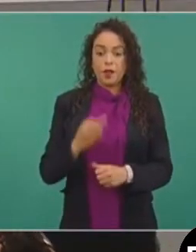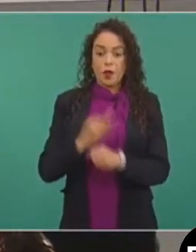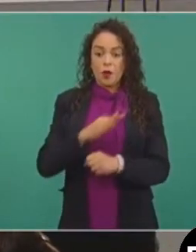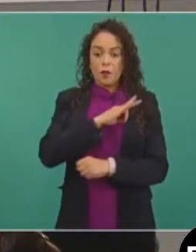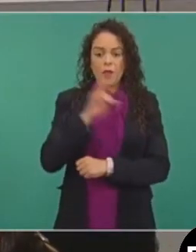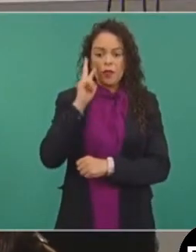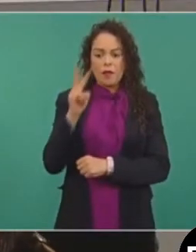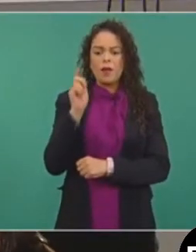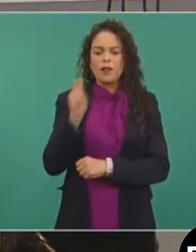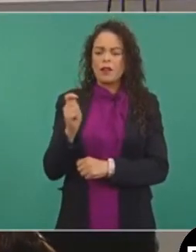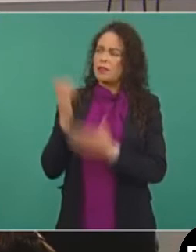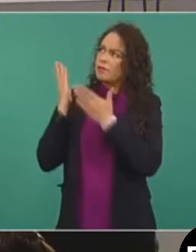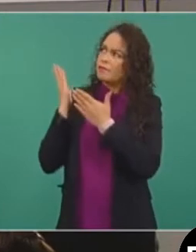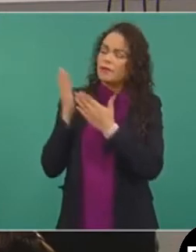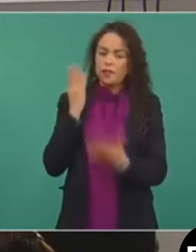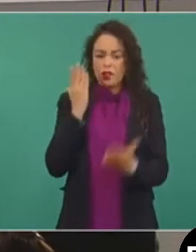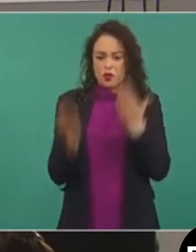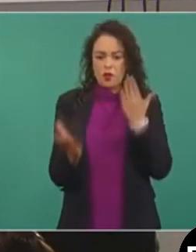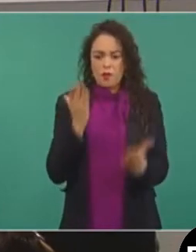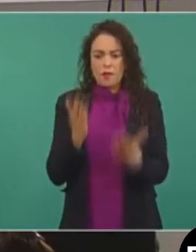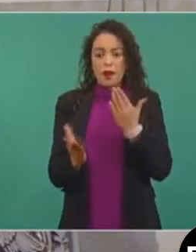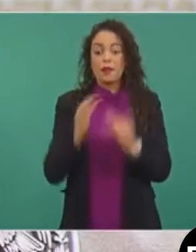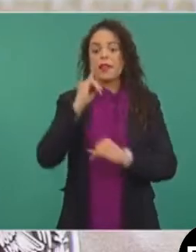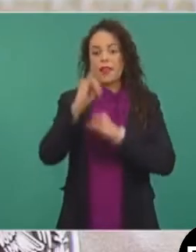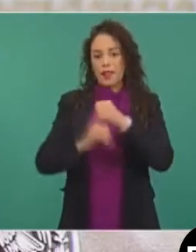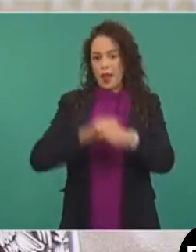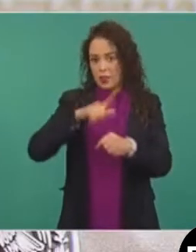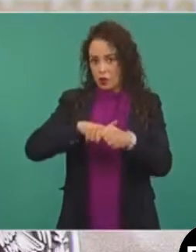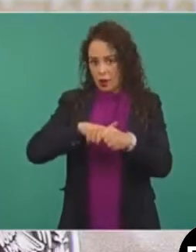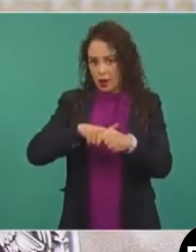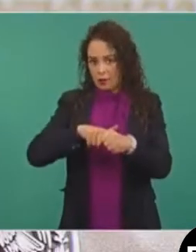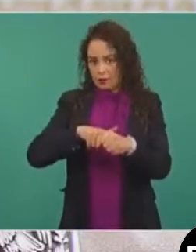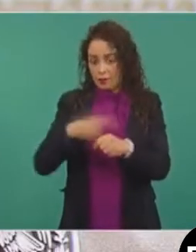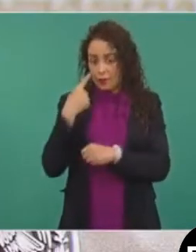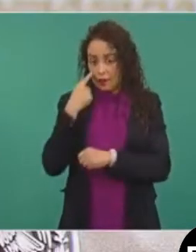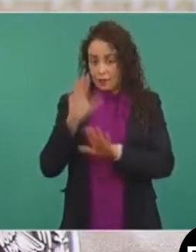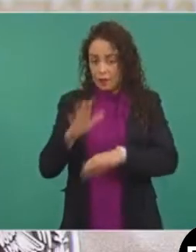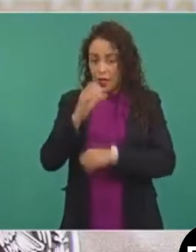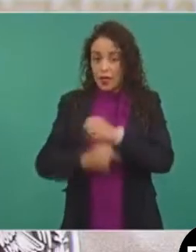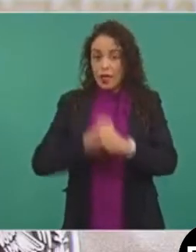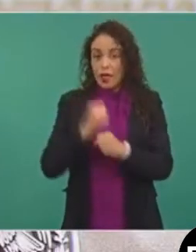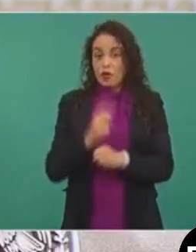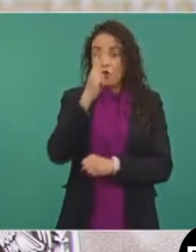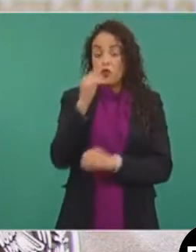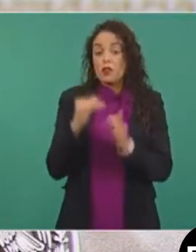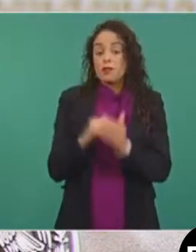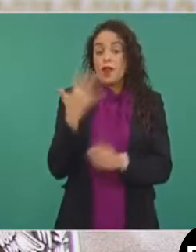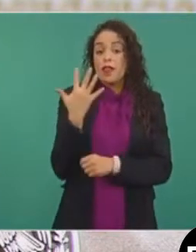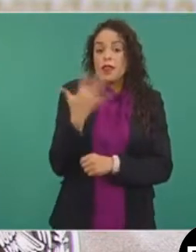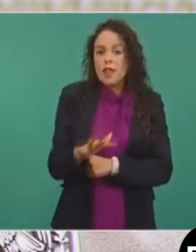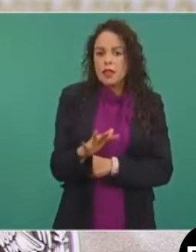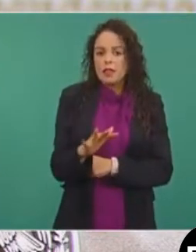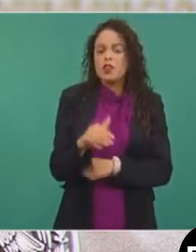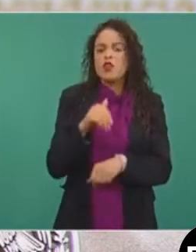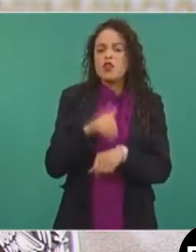ver un comparativo internacional. En 2010 nos encontrábamos en la posición número